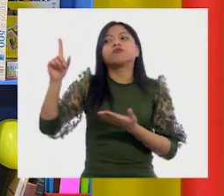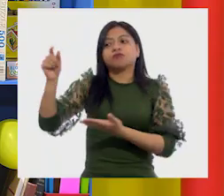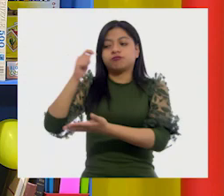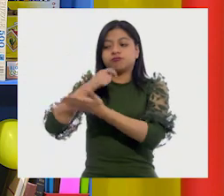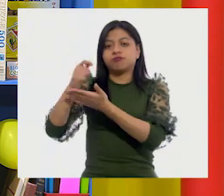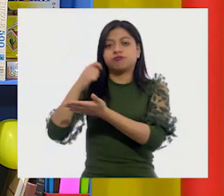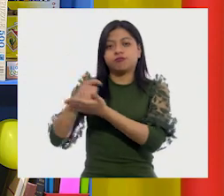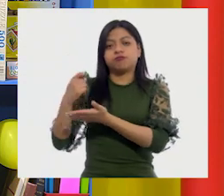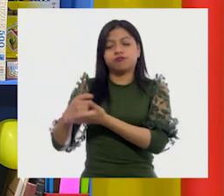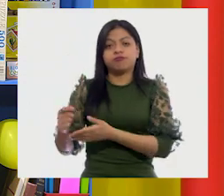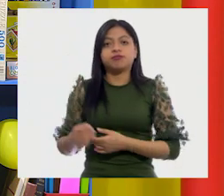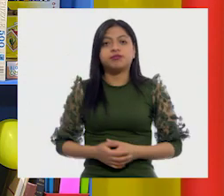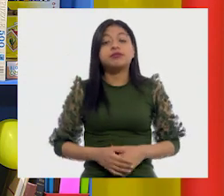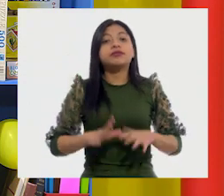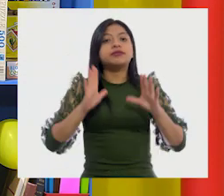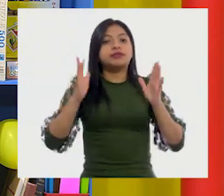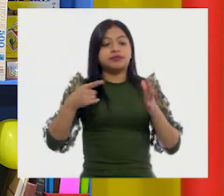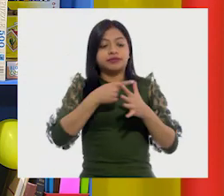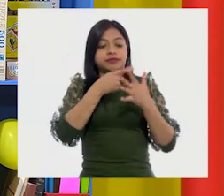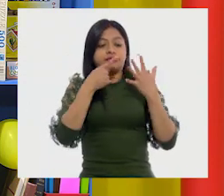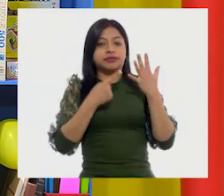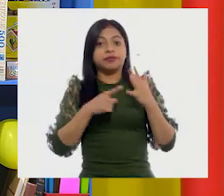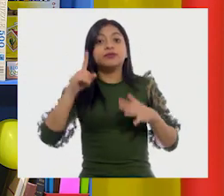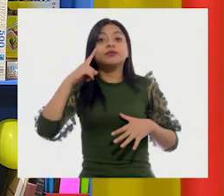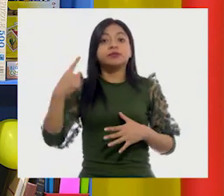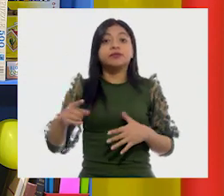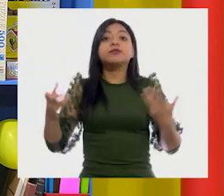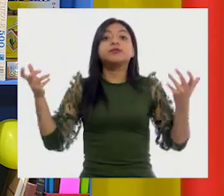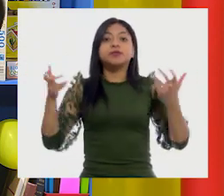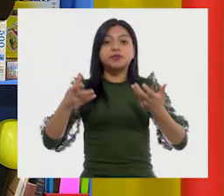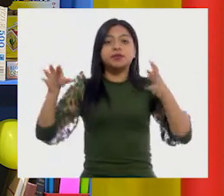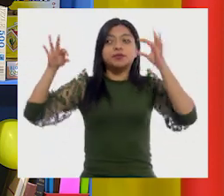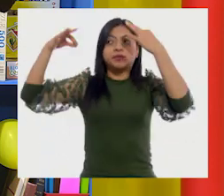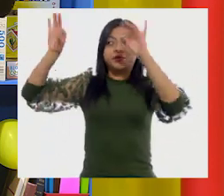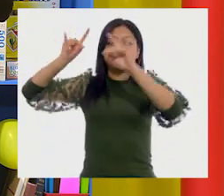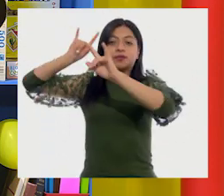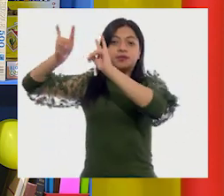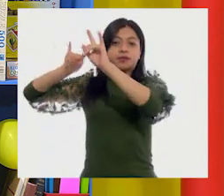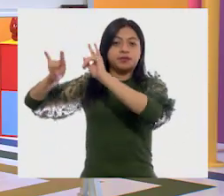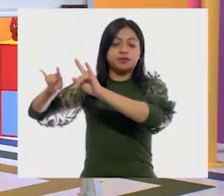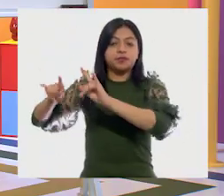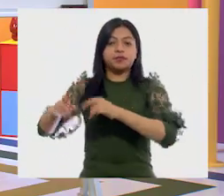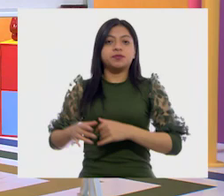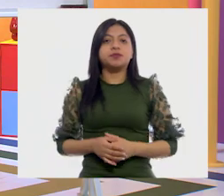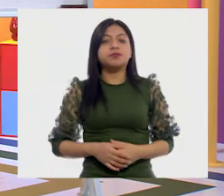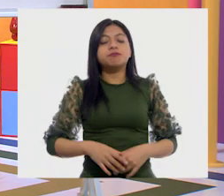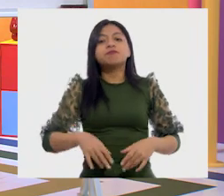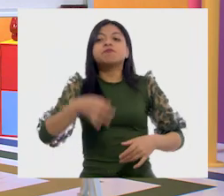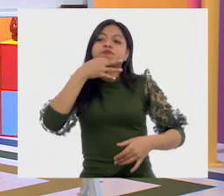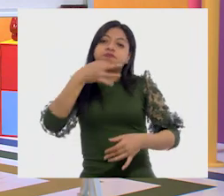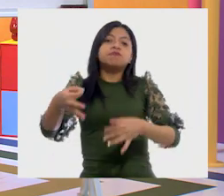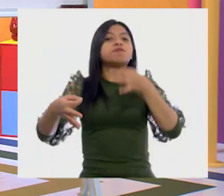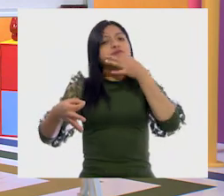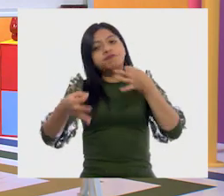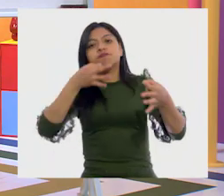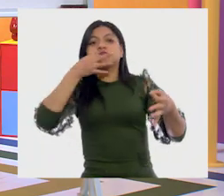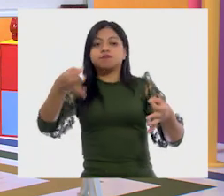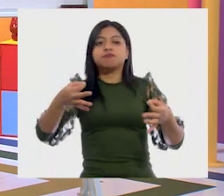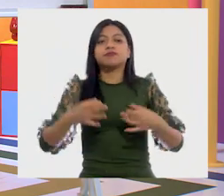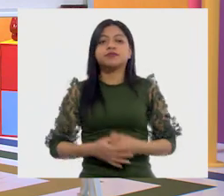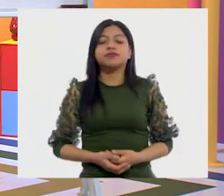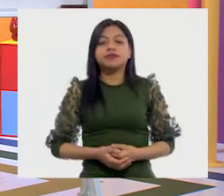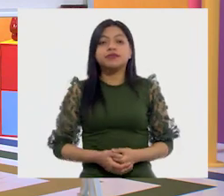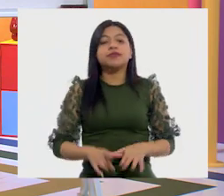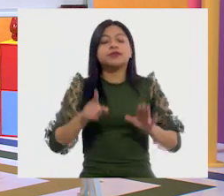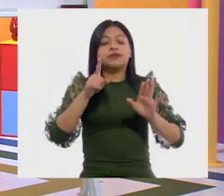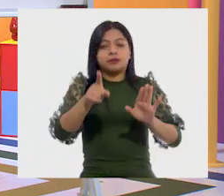entonces, ya tenemos estos elementos para hacer un cartel publicitario. Ajá. Ahora,